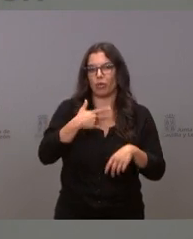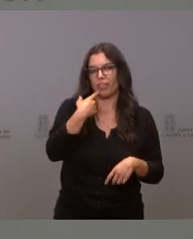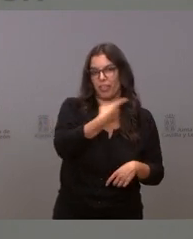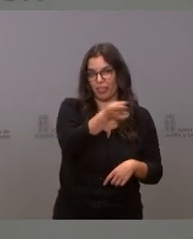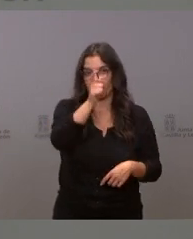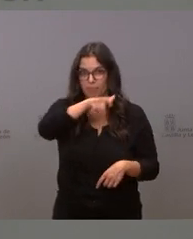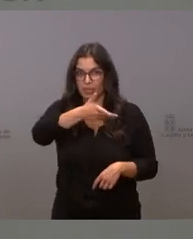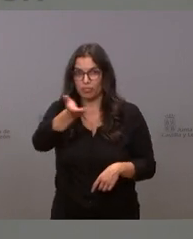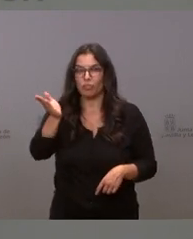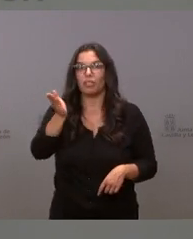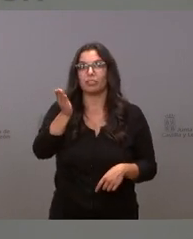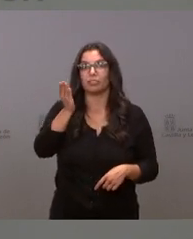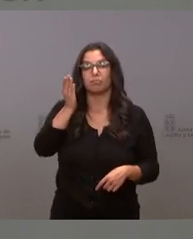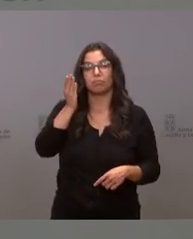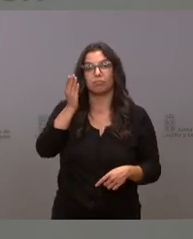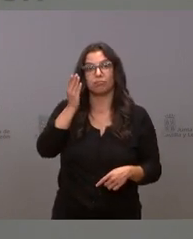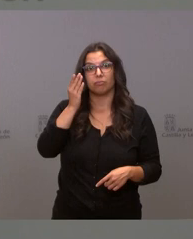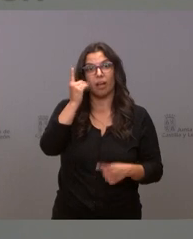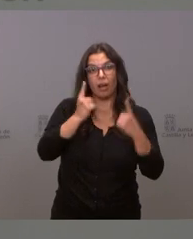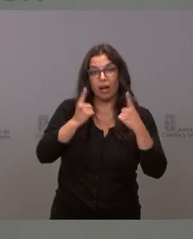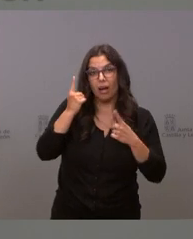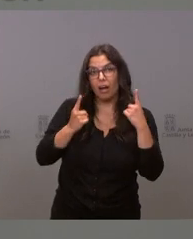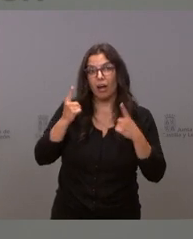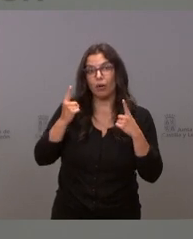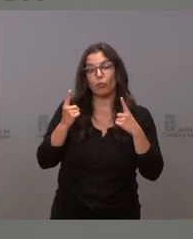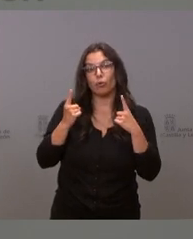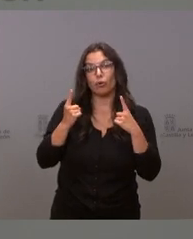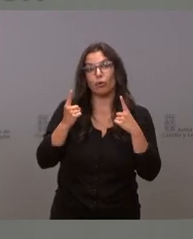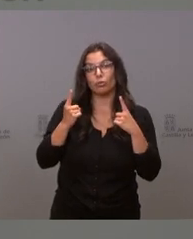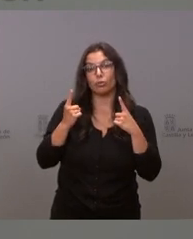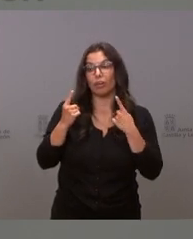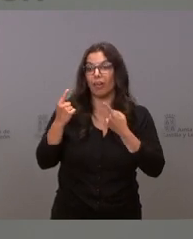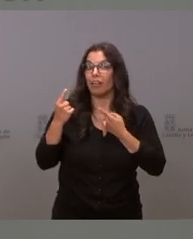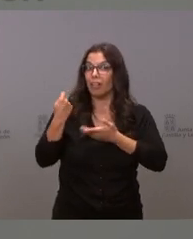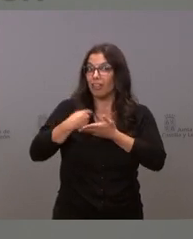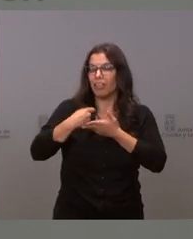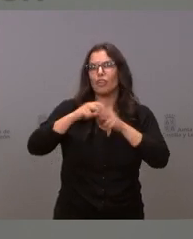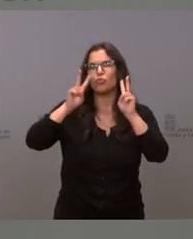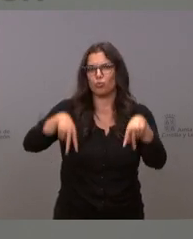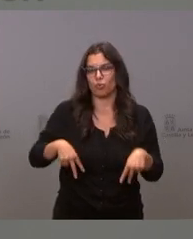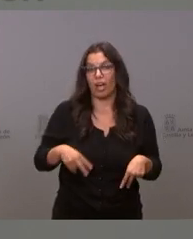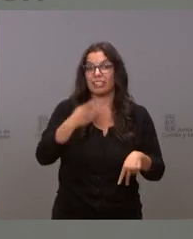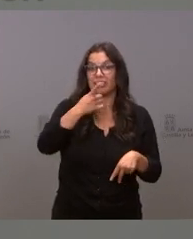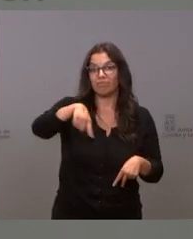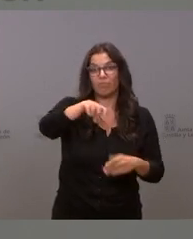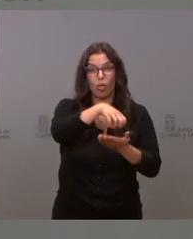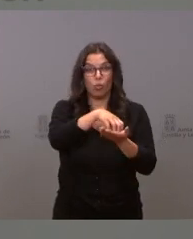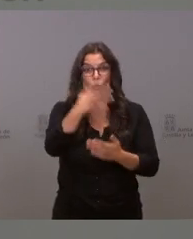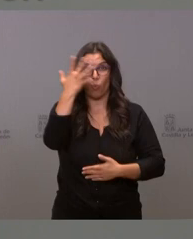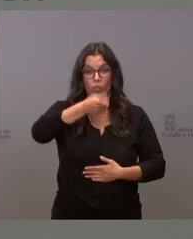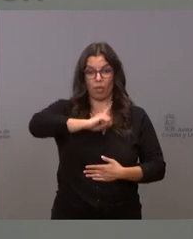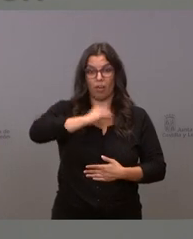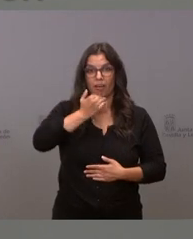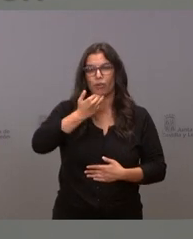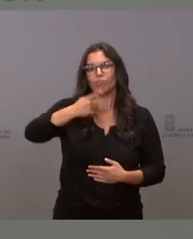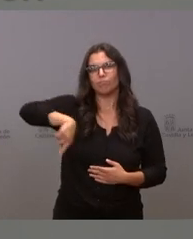ciudadanos que algunos nunca estuvimos en la lista de la compra y que si tienen dudas repasen